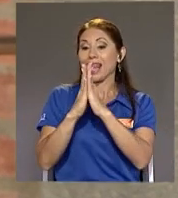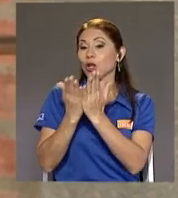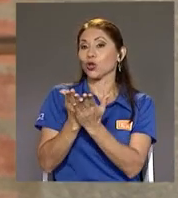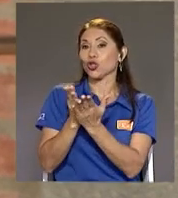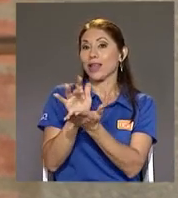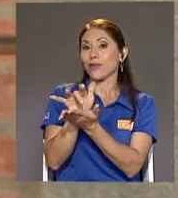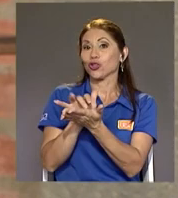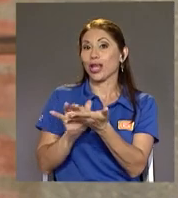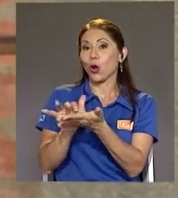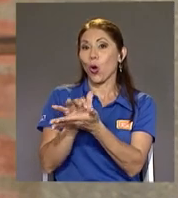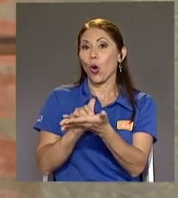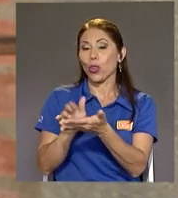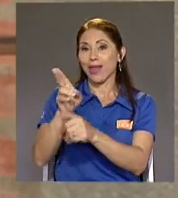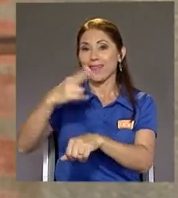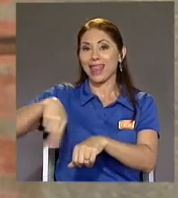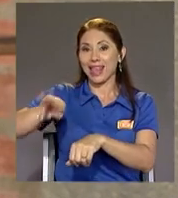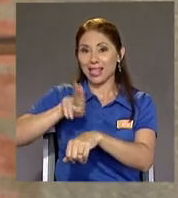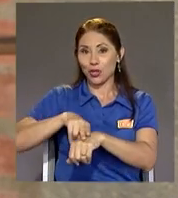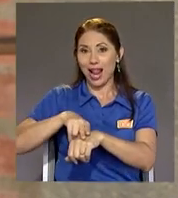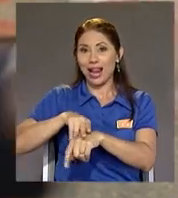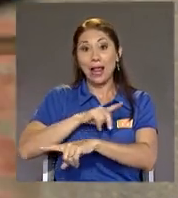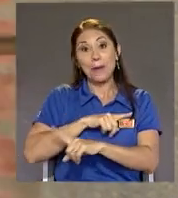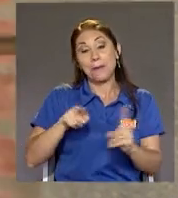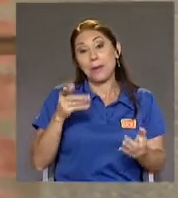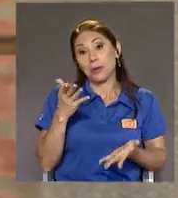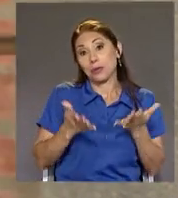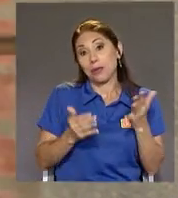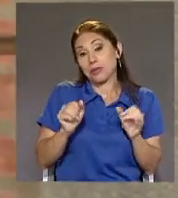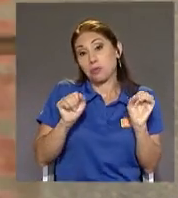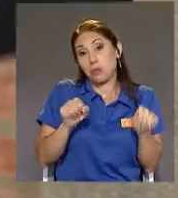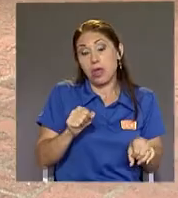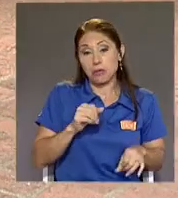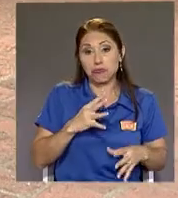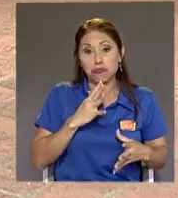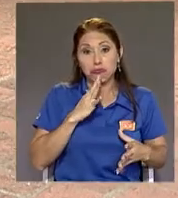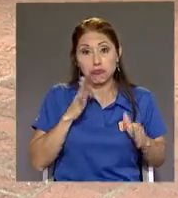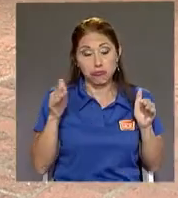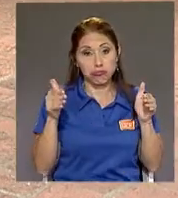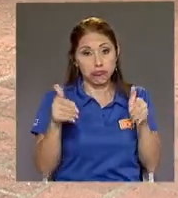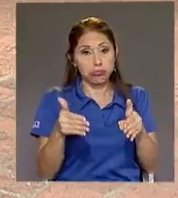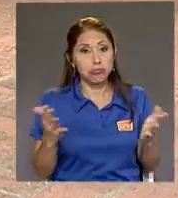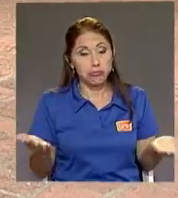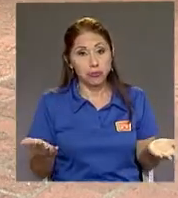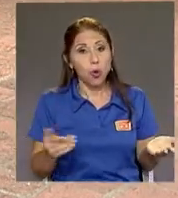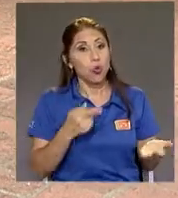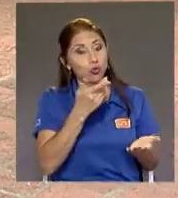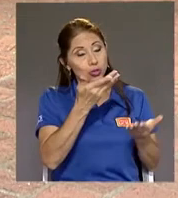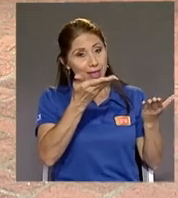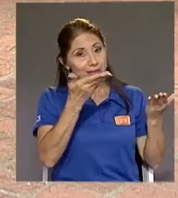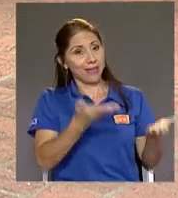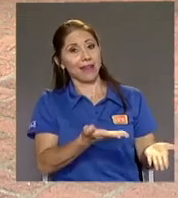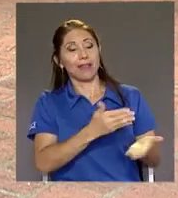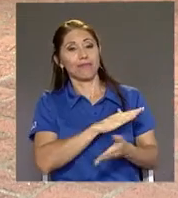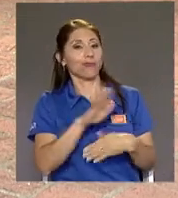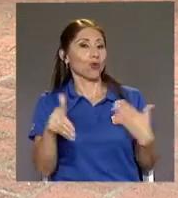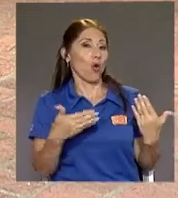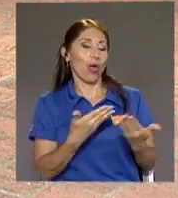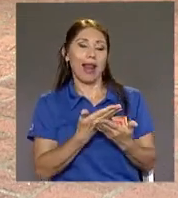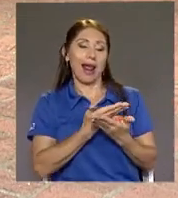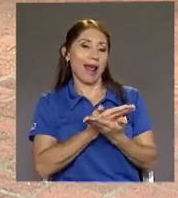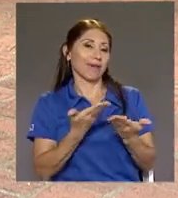Pero le puede caer Usted tiene toda la